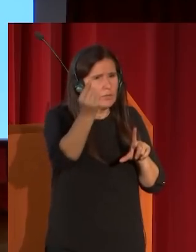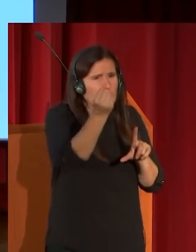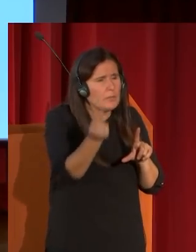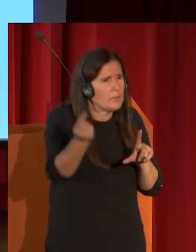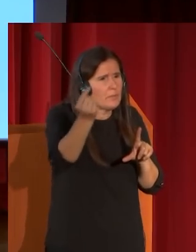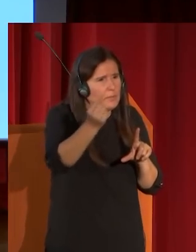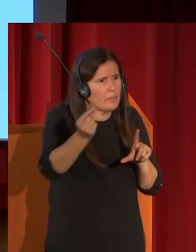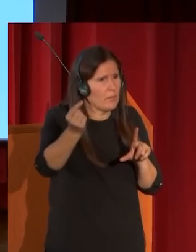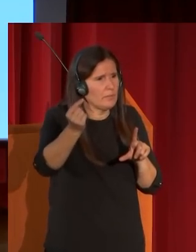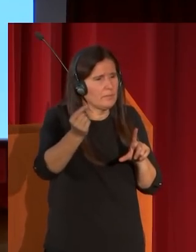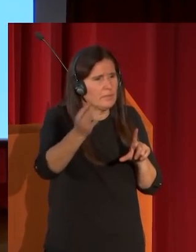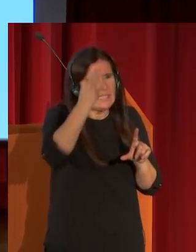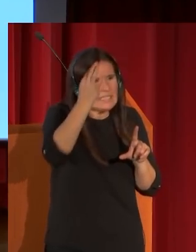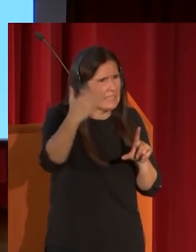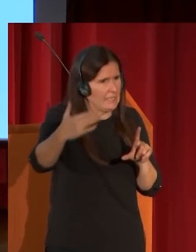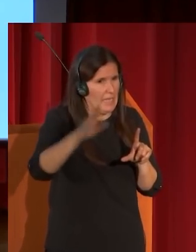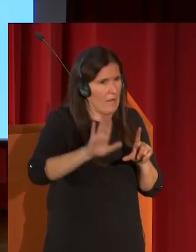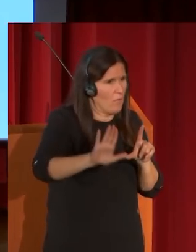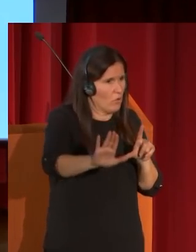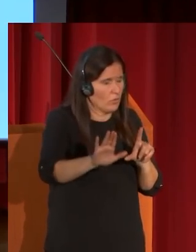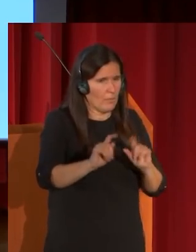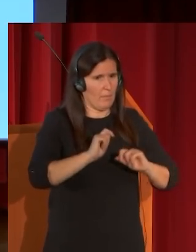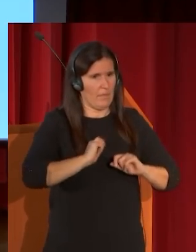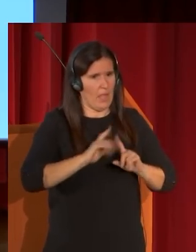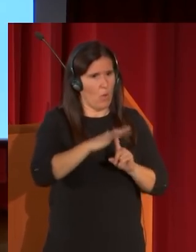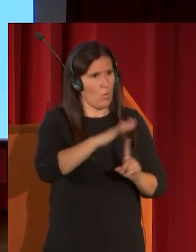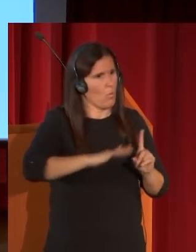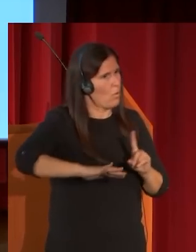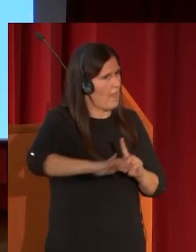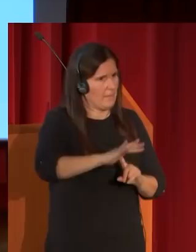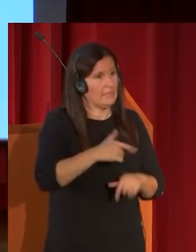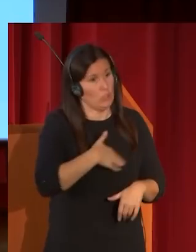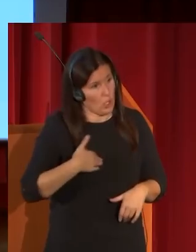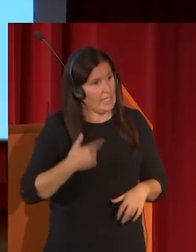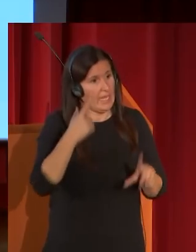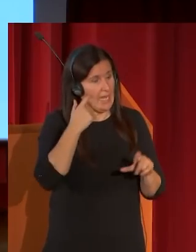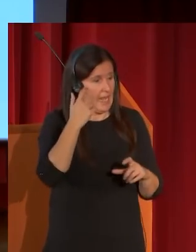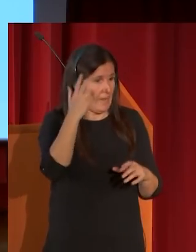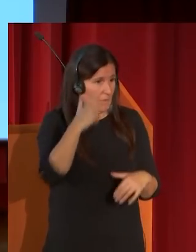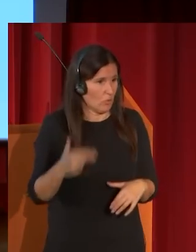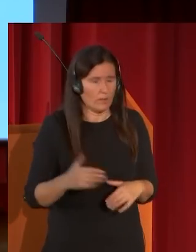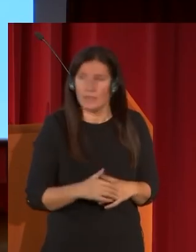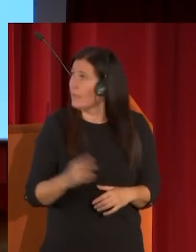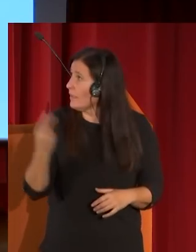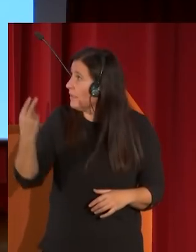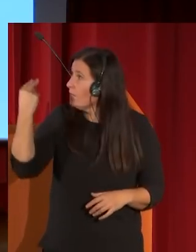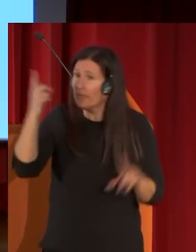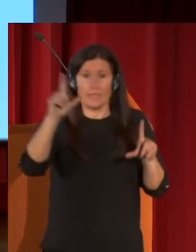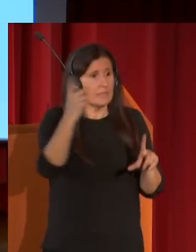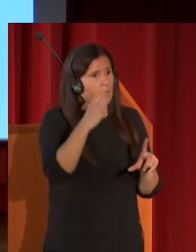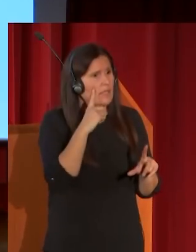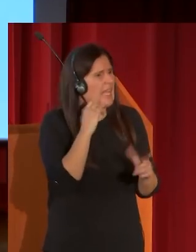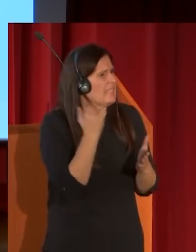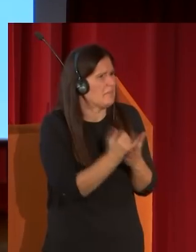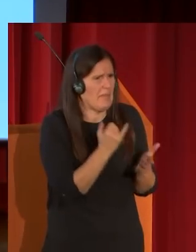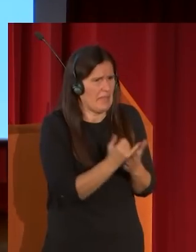abocetamiento basta para dar idea de un ambiente que es lo que persigue el pintor fíjense en esta obra que es totalmente experimental